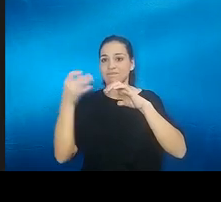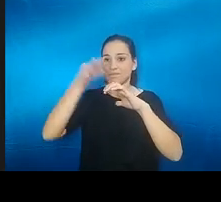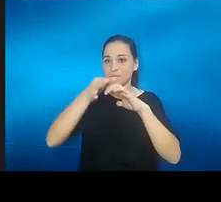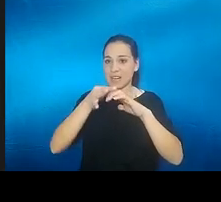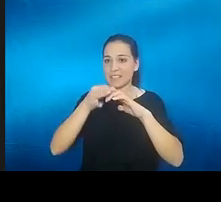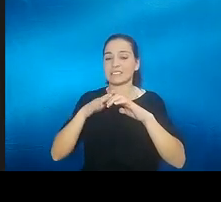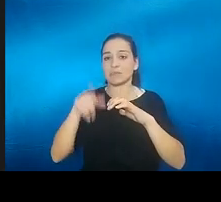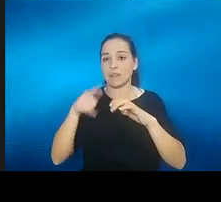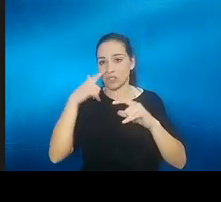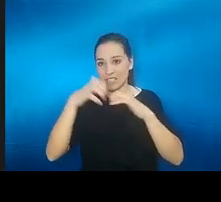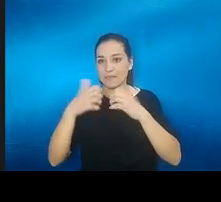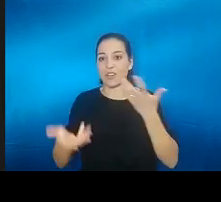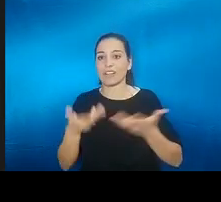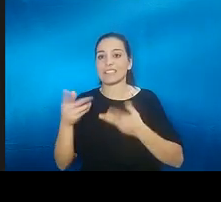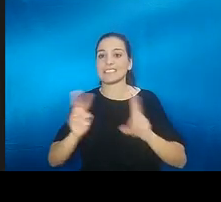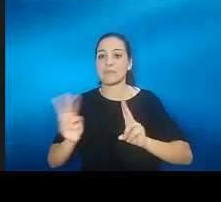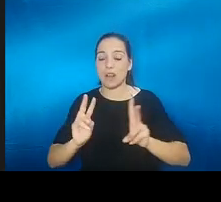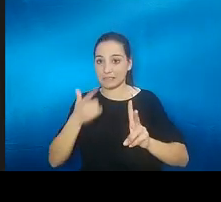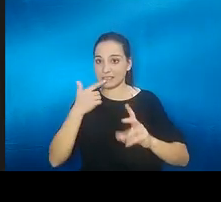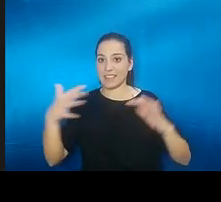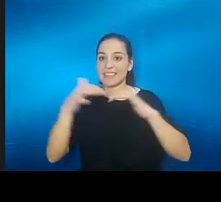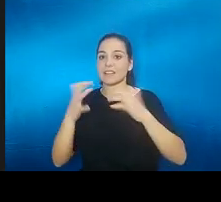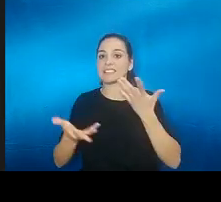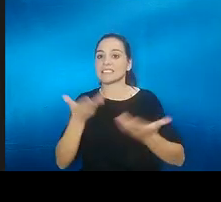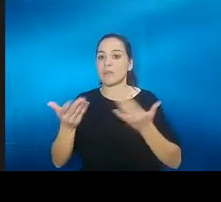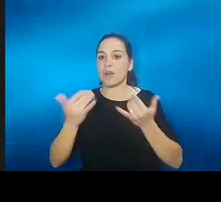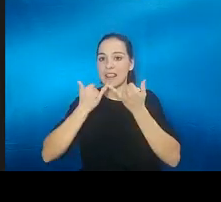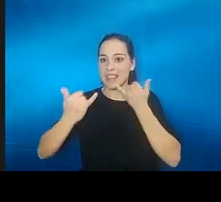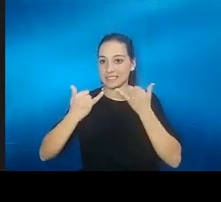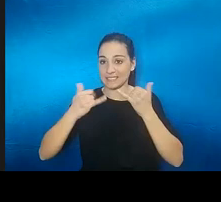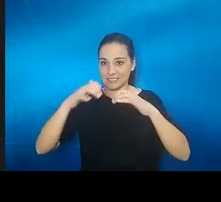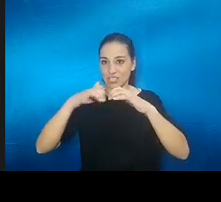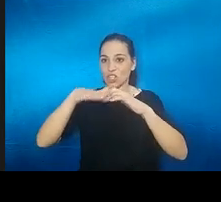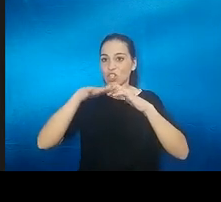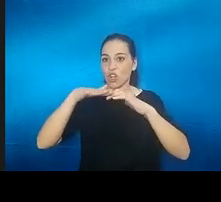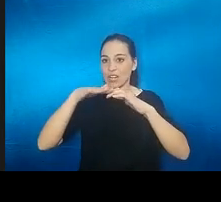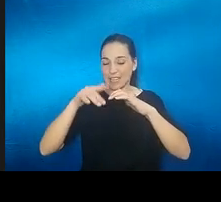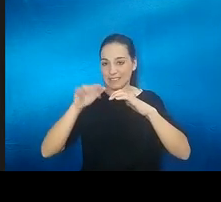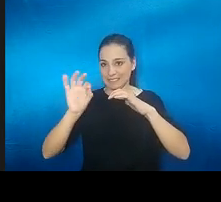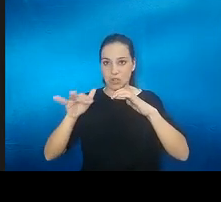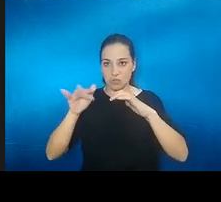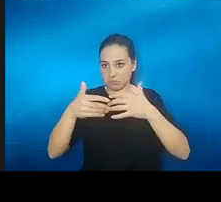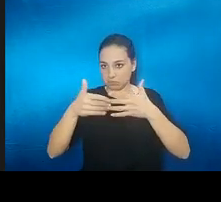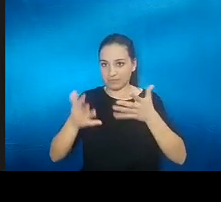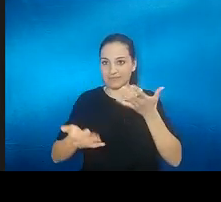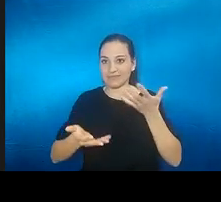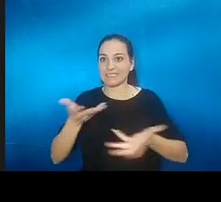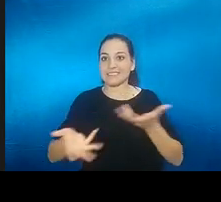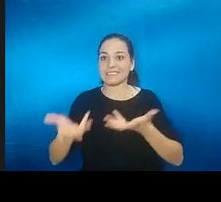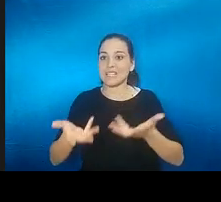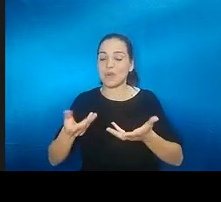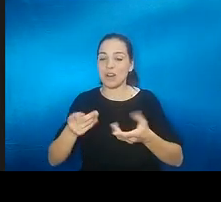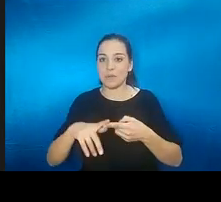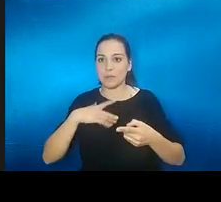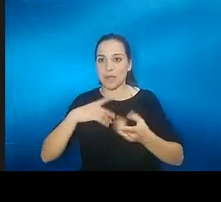se estimula el cerebro que es que si tú estimulas eléctricamente una zona del cerebro puedes tener problemas por ejemplo de convulsiones porque se